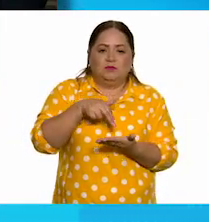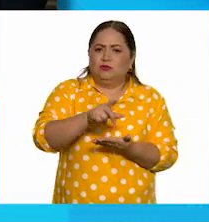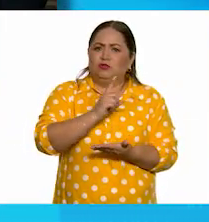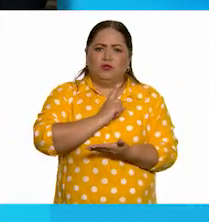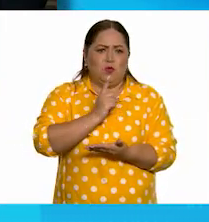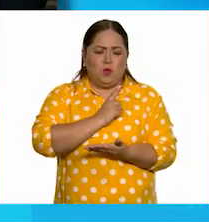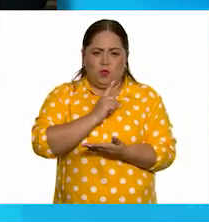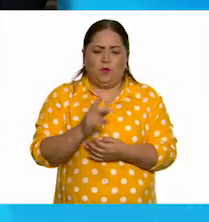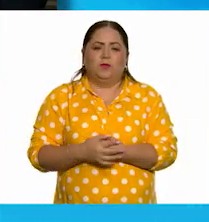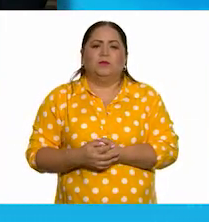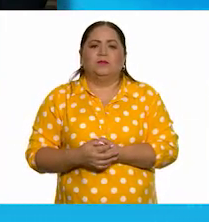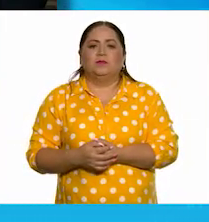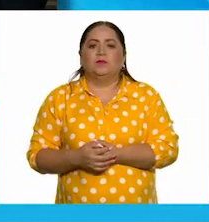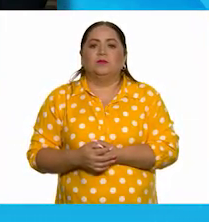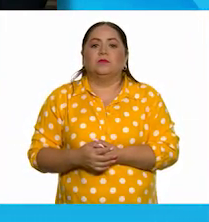solo.